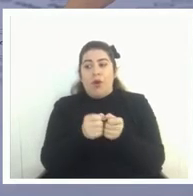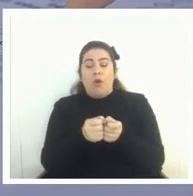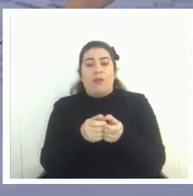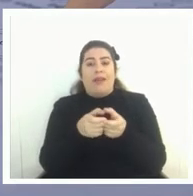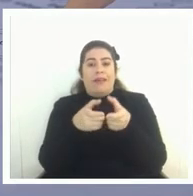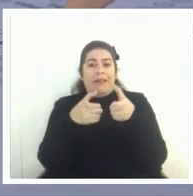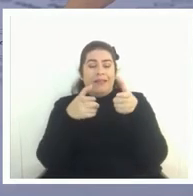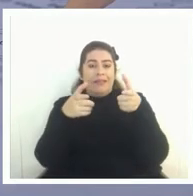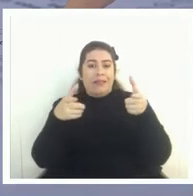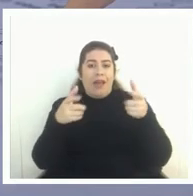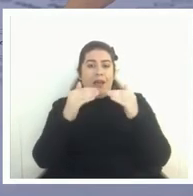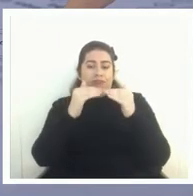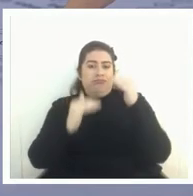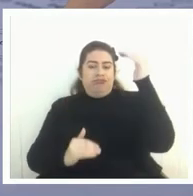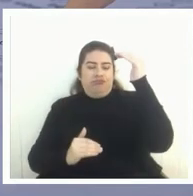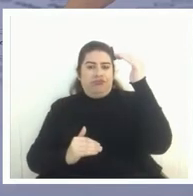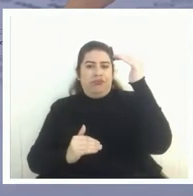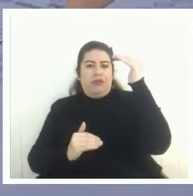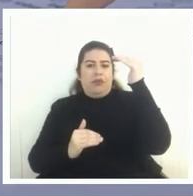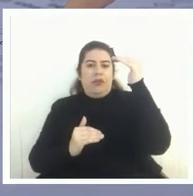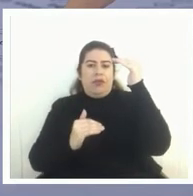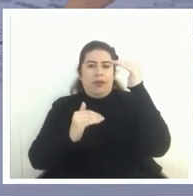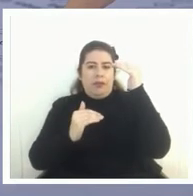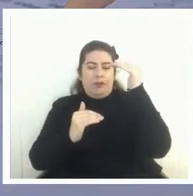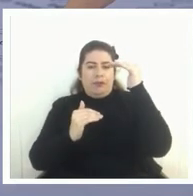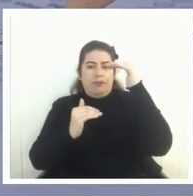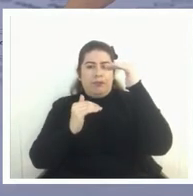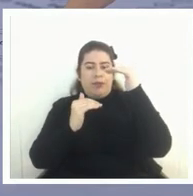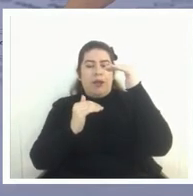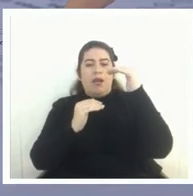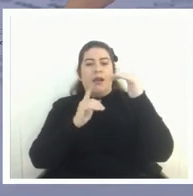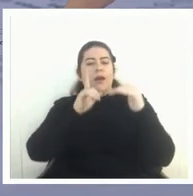revés se redujeron levemente en la última prueba